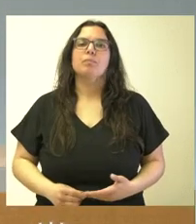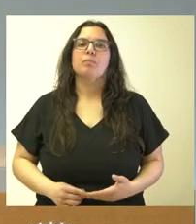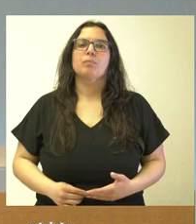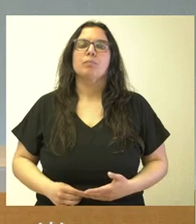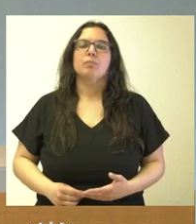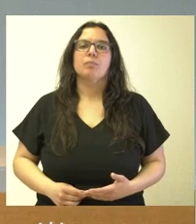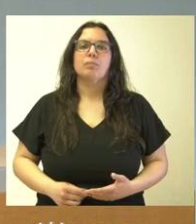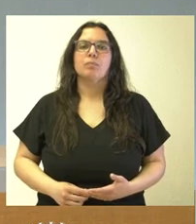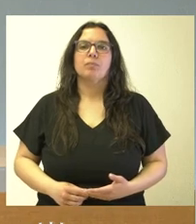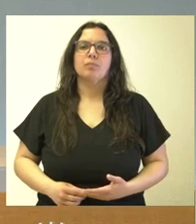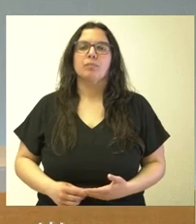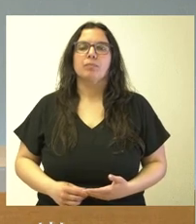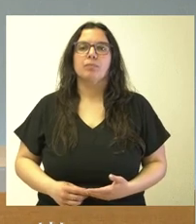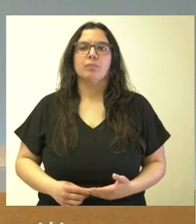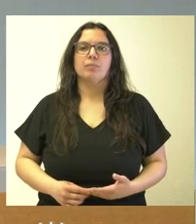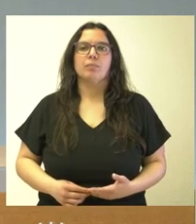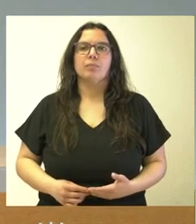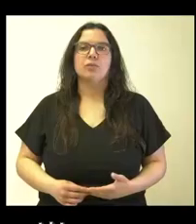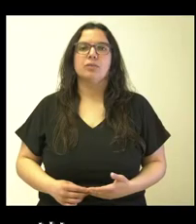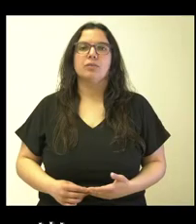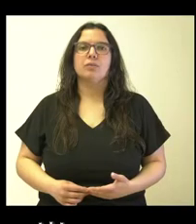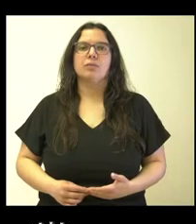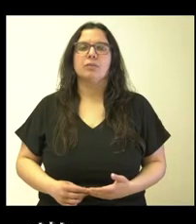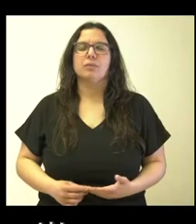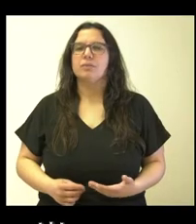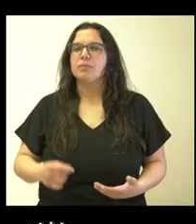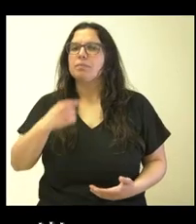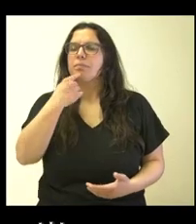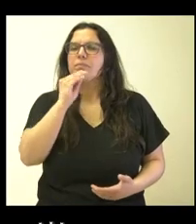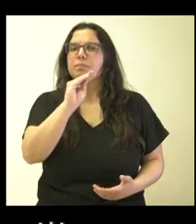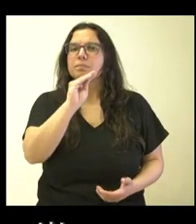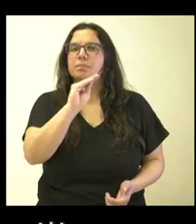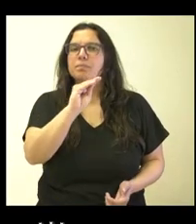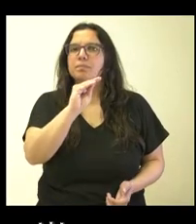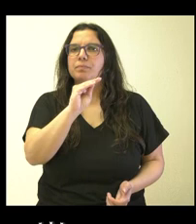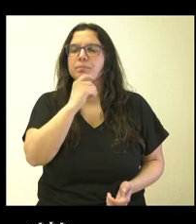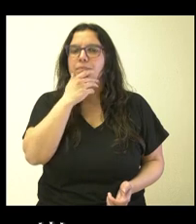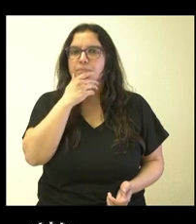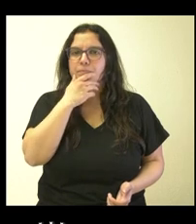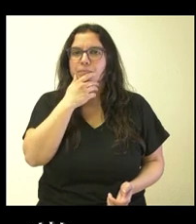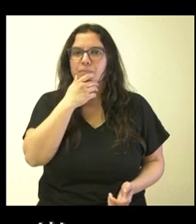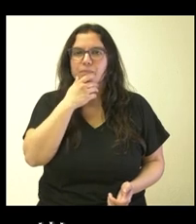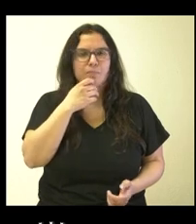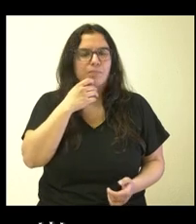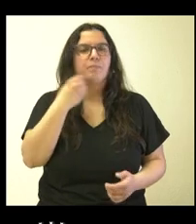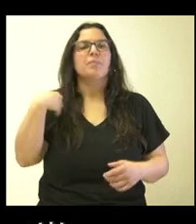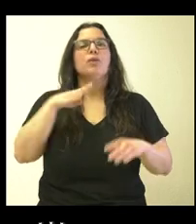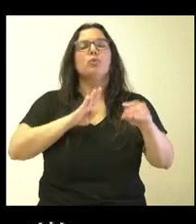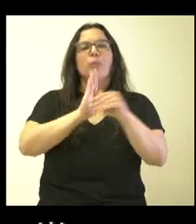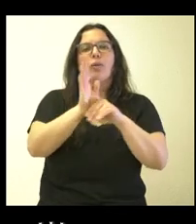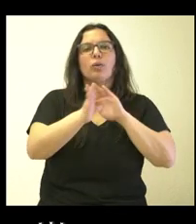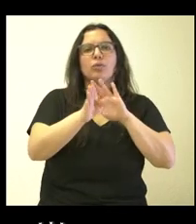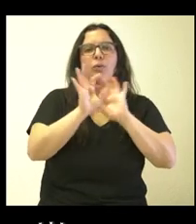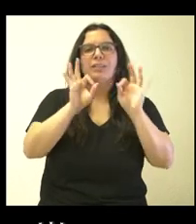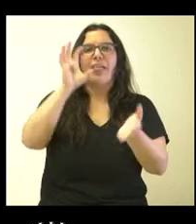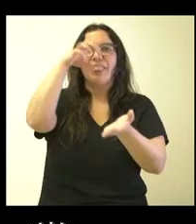Buenos días, señor Carrillo. Quería preguntarle si la Junta va a seguir subvencionando a los centros que